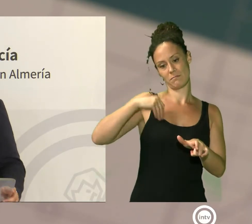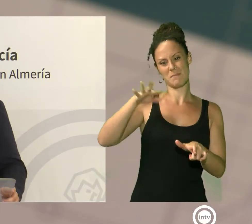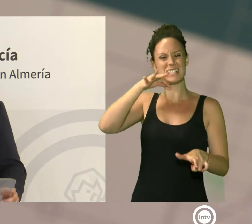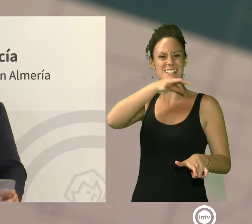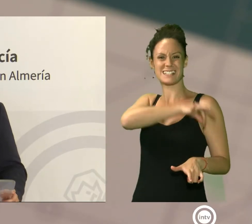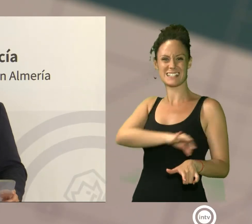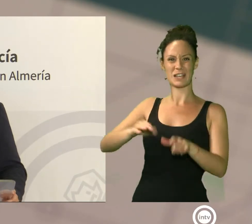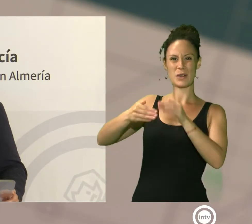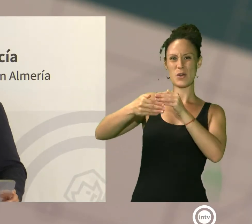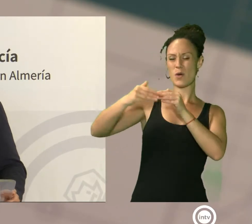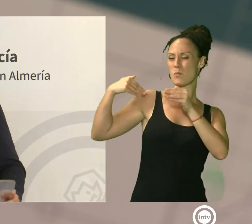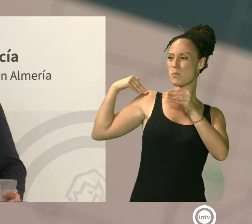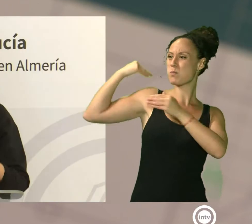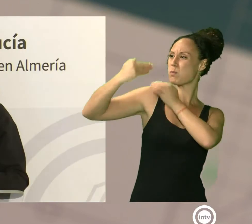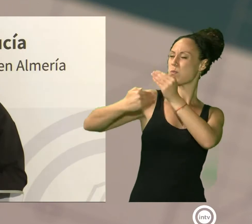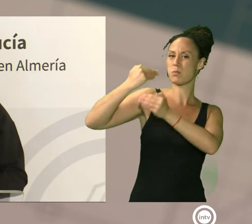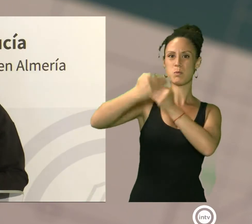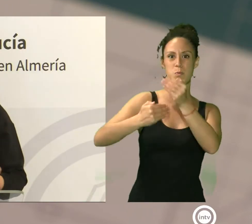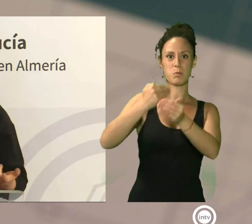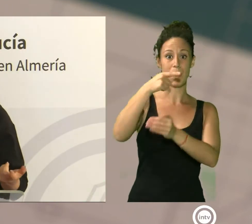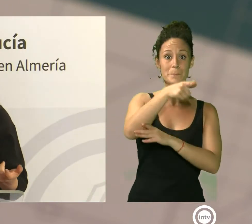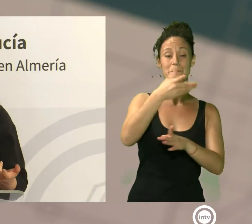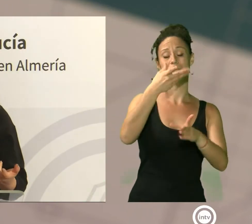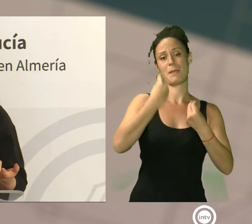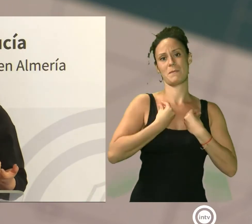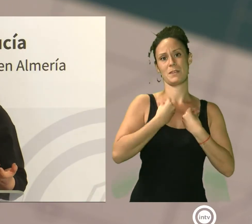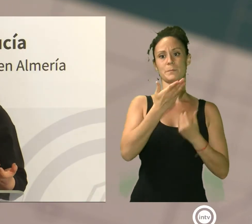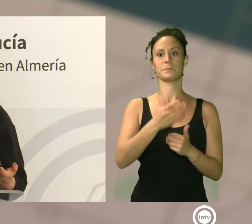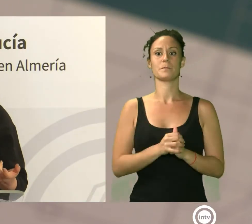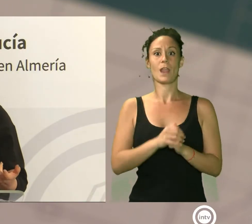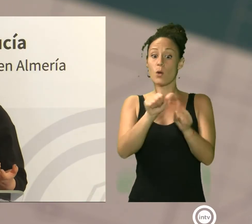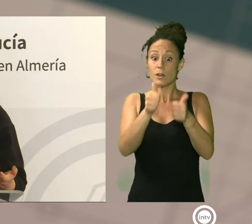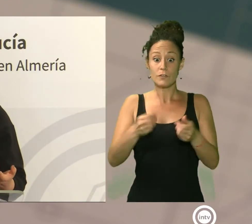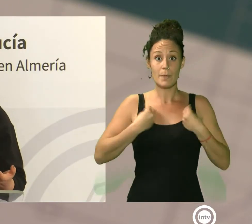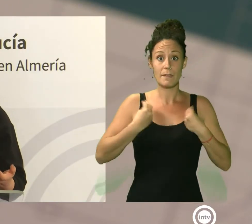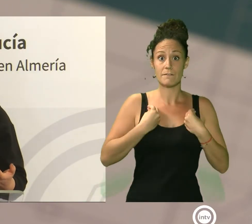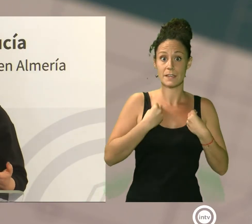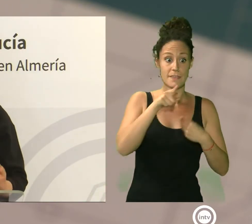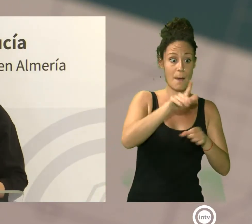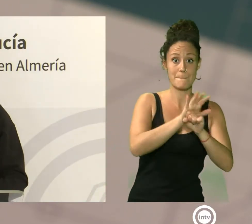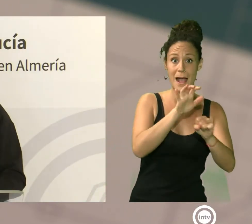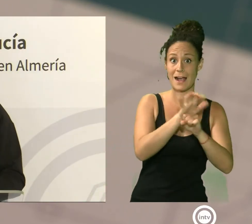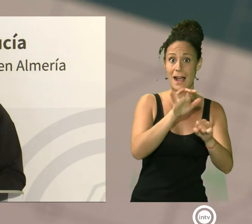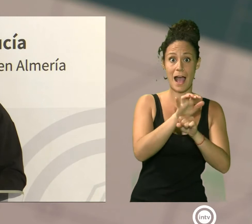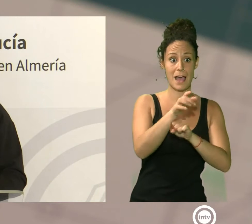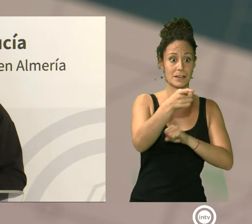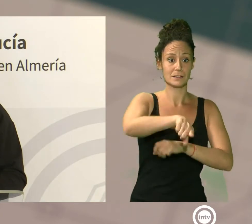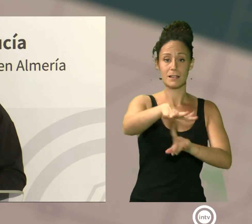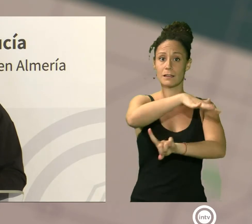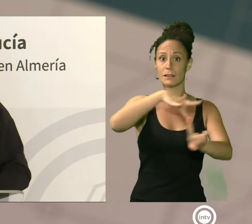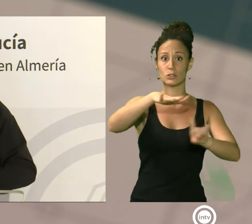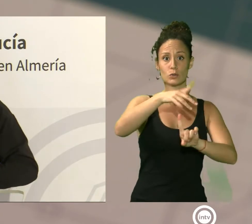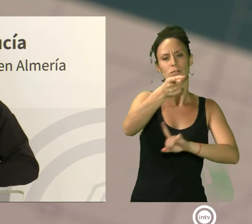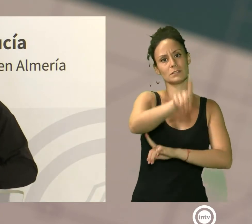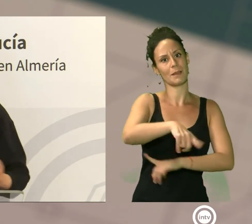han arrancado nuestro mármol de la montaña. Es una forma de vida de las personas de Macael y de su entorno. Es el sustento de muchas